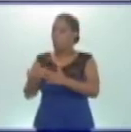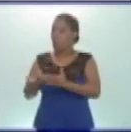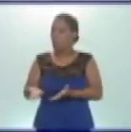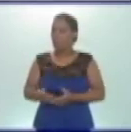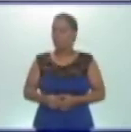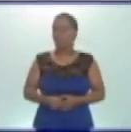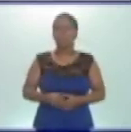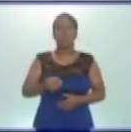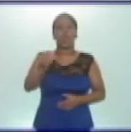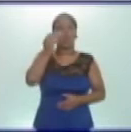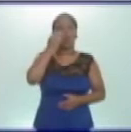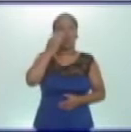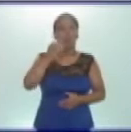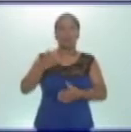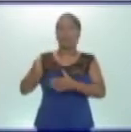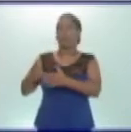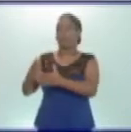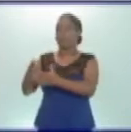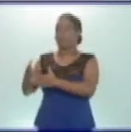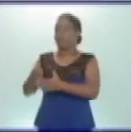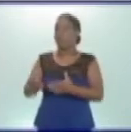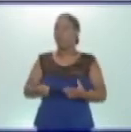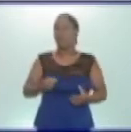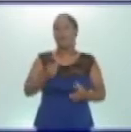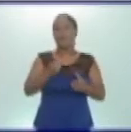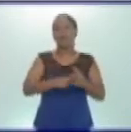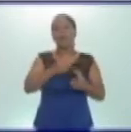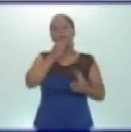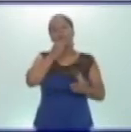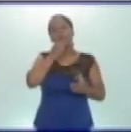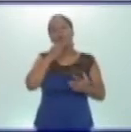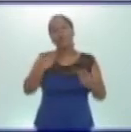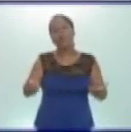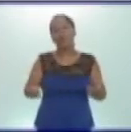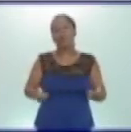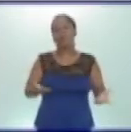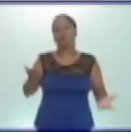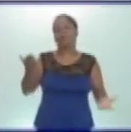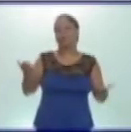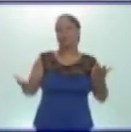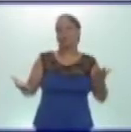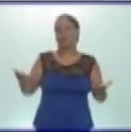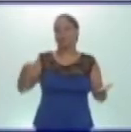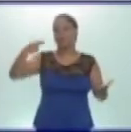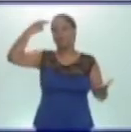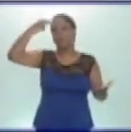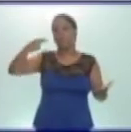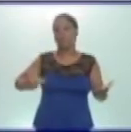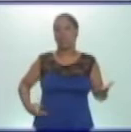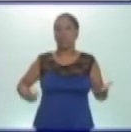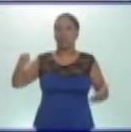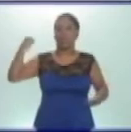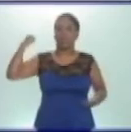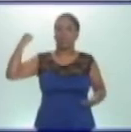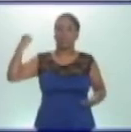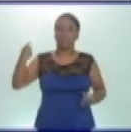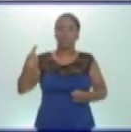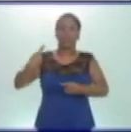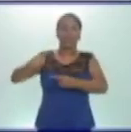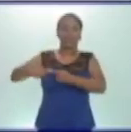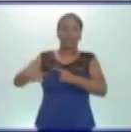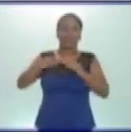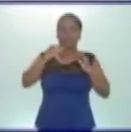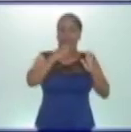grupos para mantener un equilibrio que nos permita estar sanos y fuertes. Otra de las medidas.